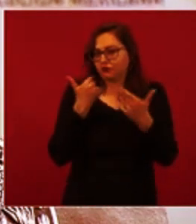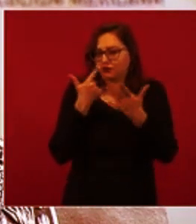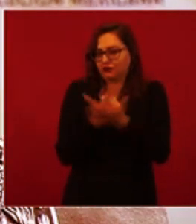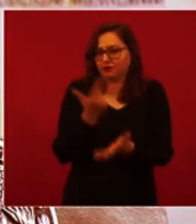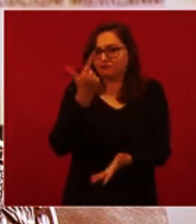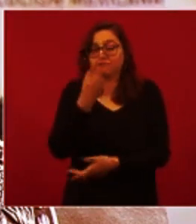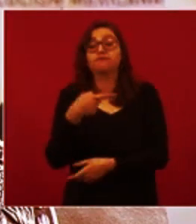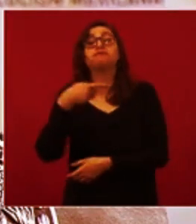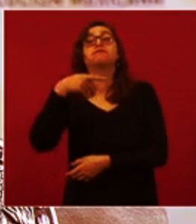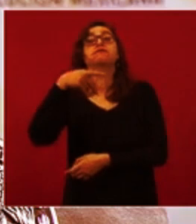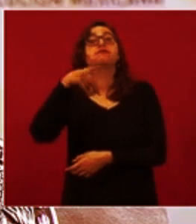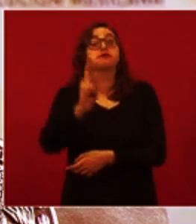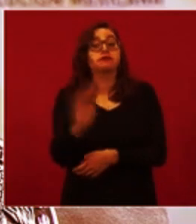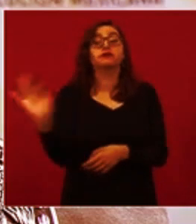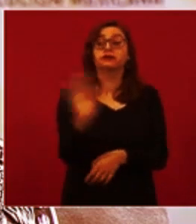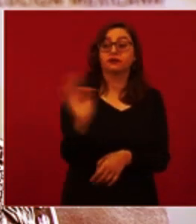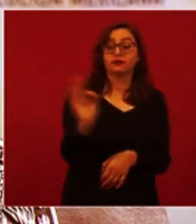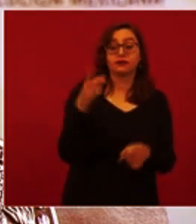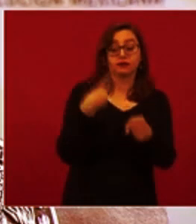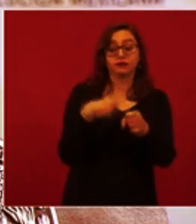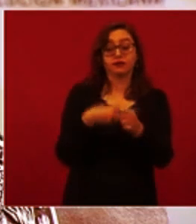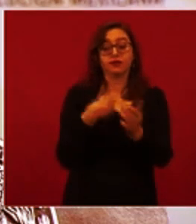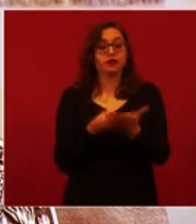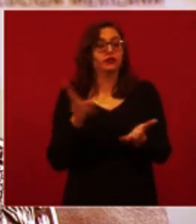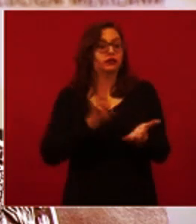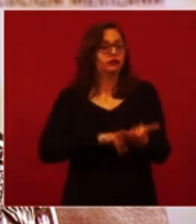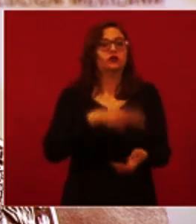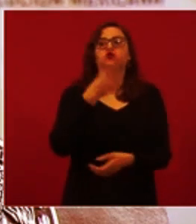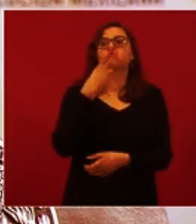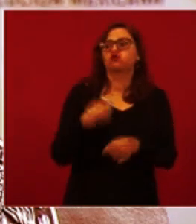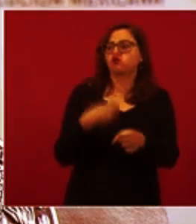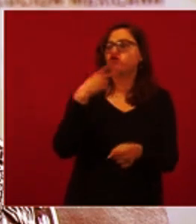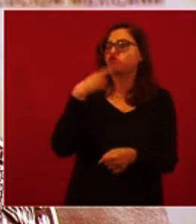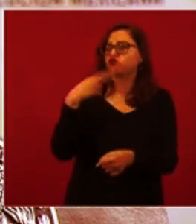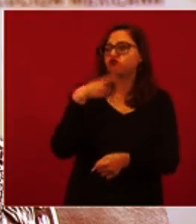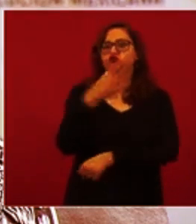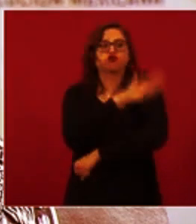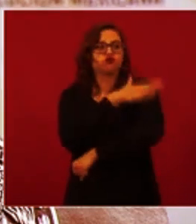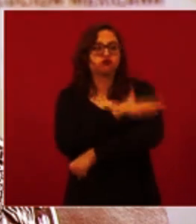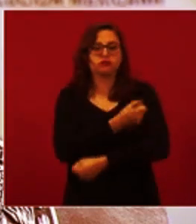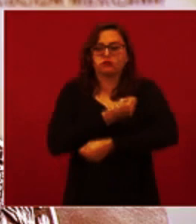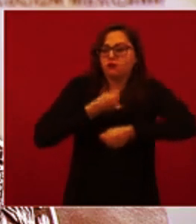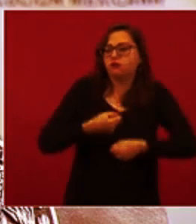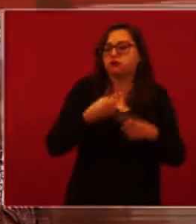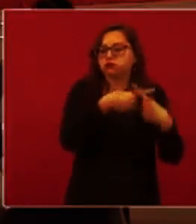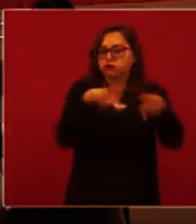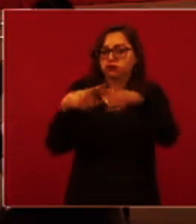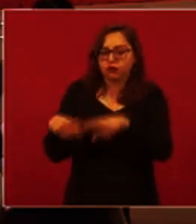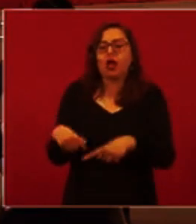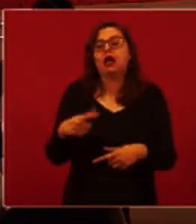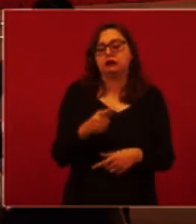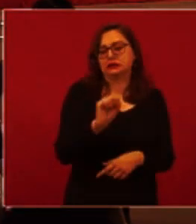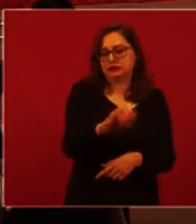inmunosupresión y las condiciones de salud que hemos mencionado, entonces, desde los 12 años es muy importante. La siguiente.